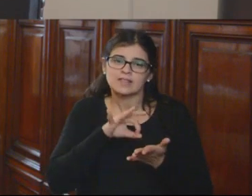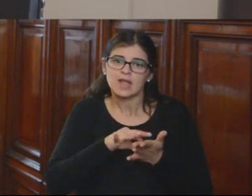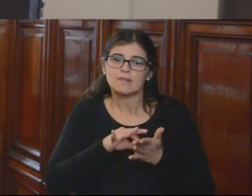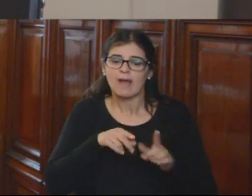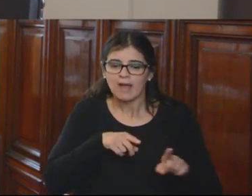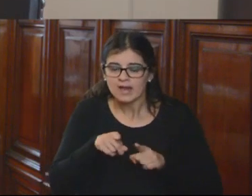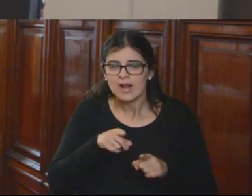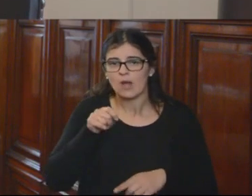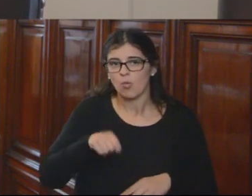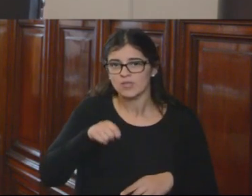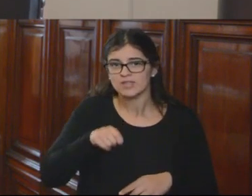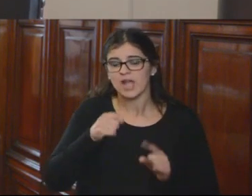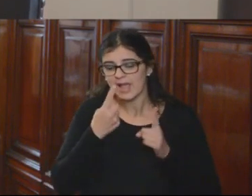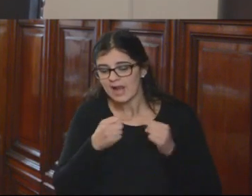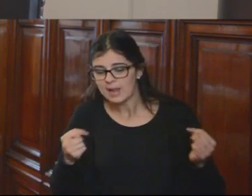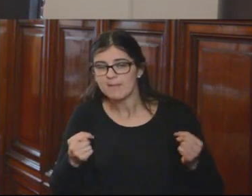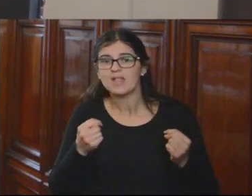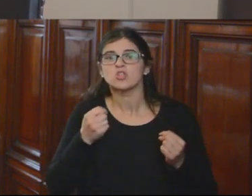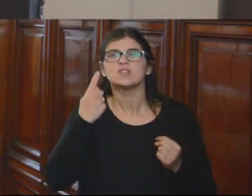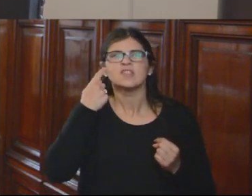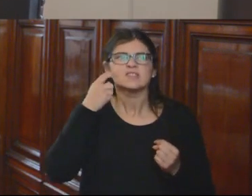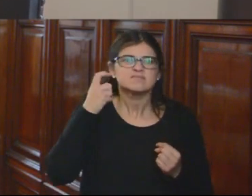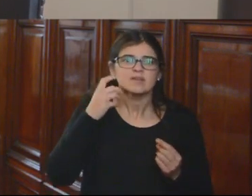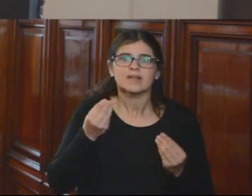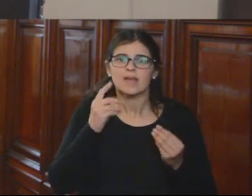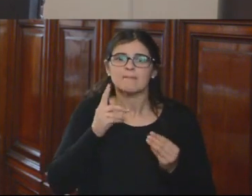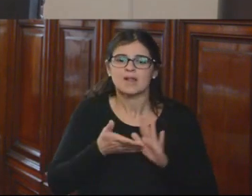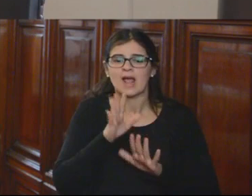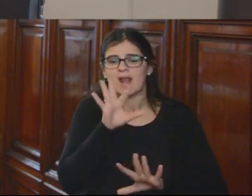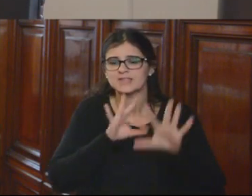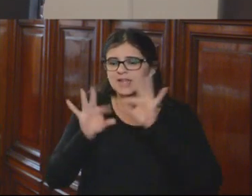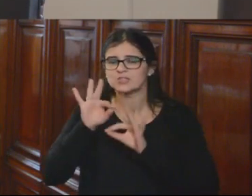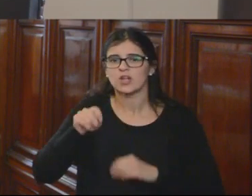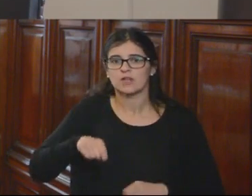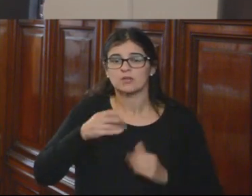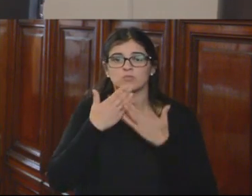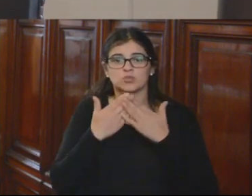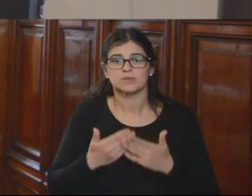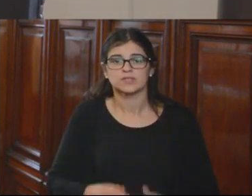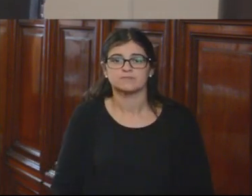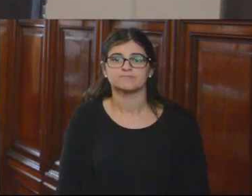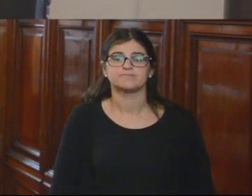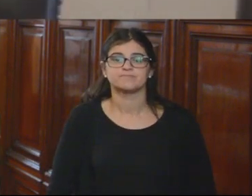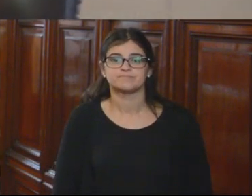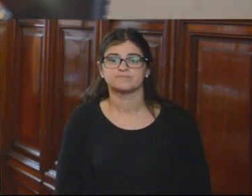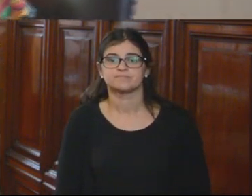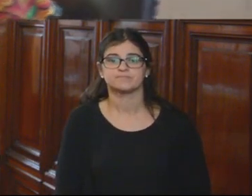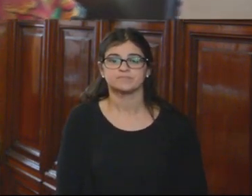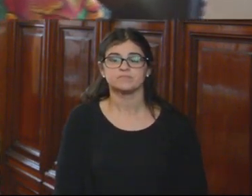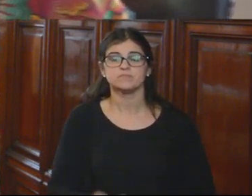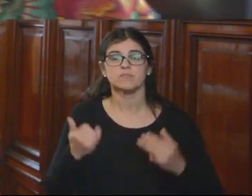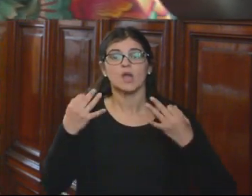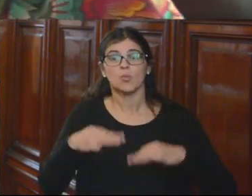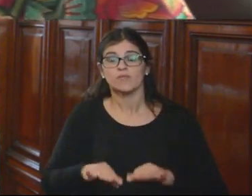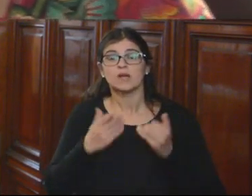judicial, en los elementos y criterios que se tienen para la selección de los jueces. Muchísimas gracias. Muy bien,